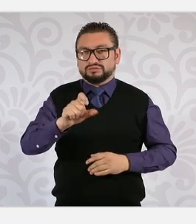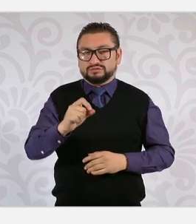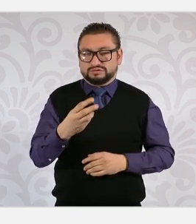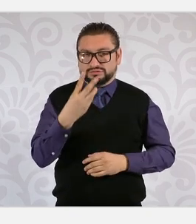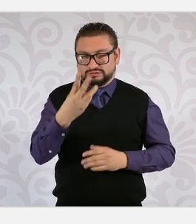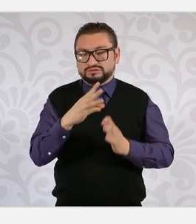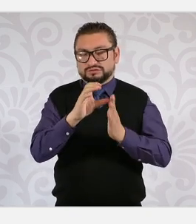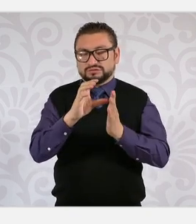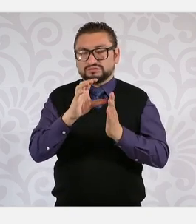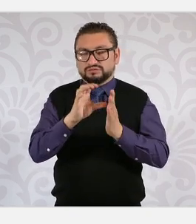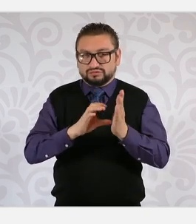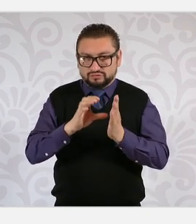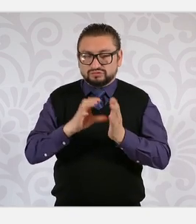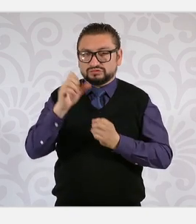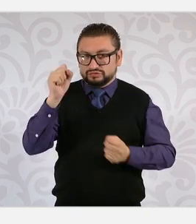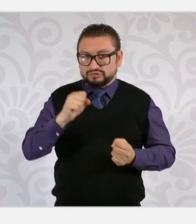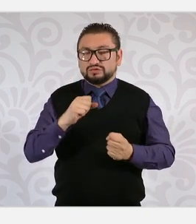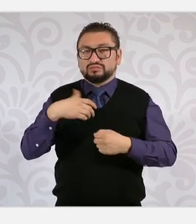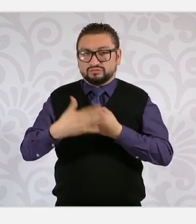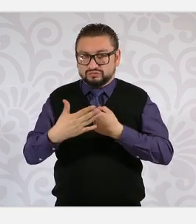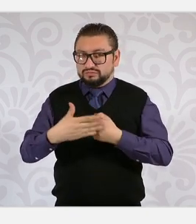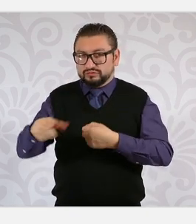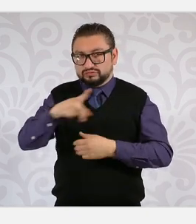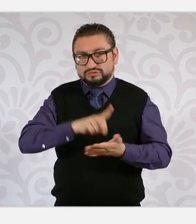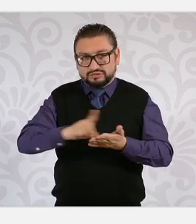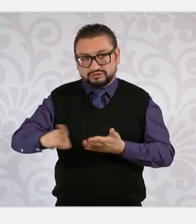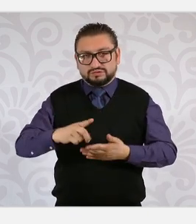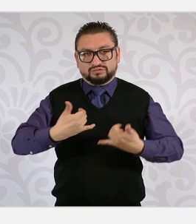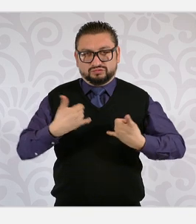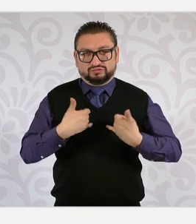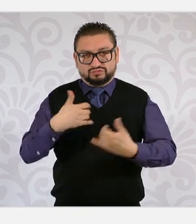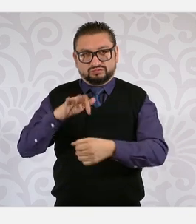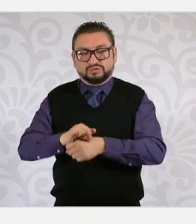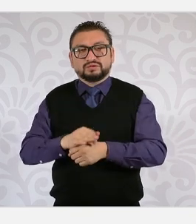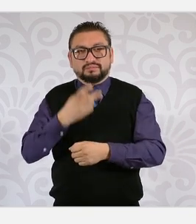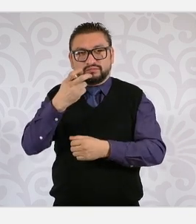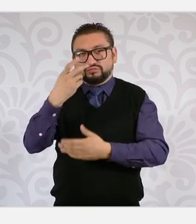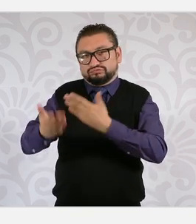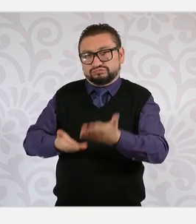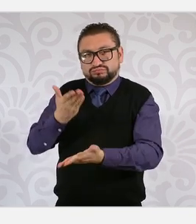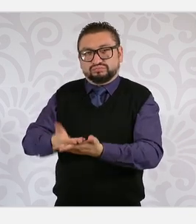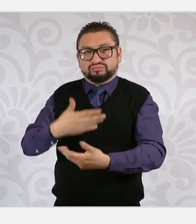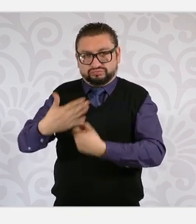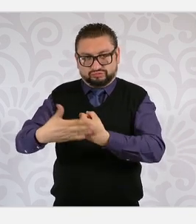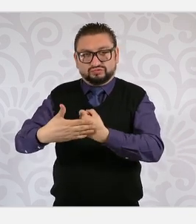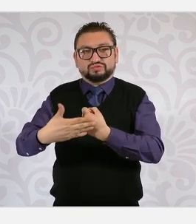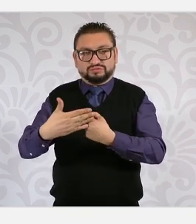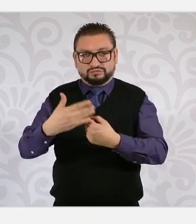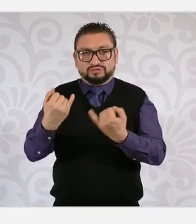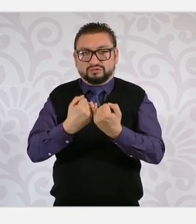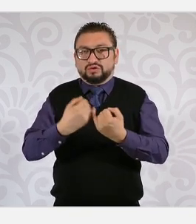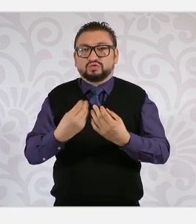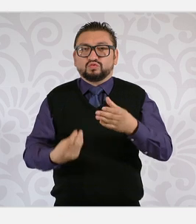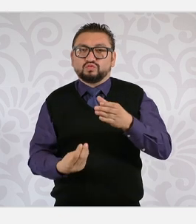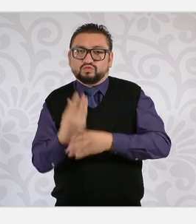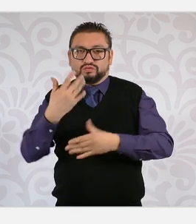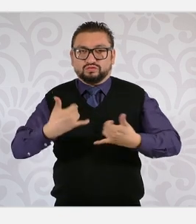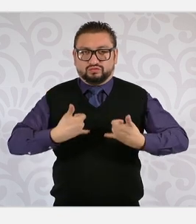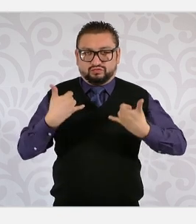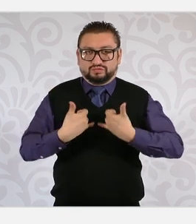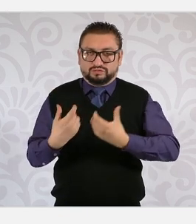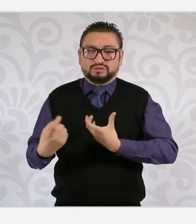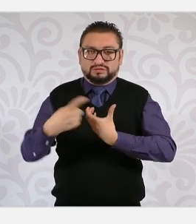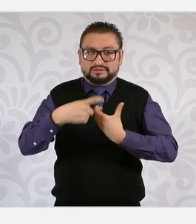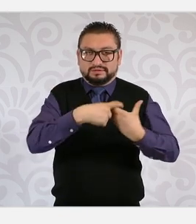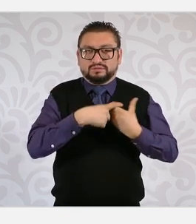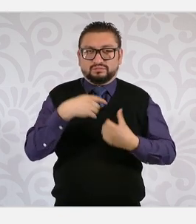constitucional, pues también, como ya se ha mencionado, se va a hacer la incorporación de los nuevos jóvenes para el próximo